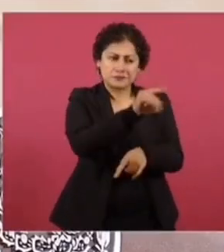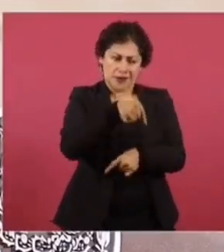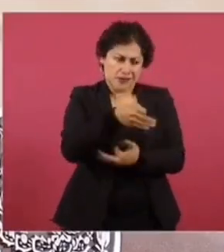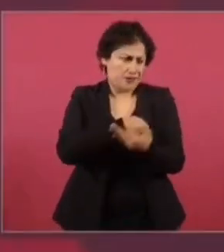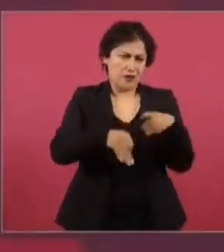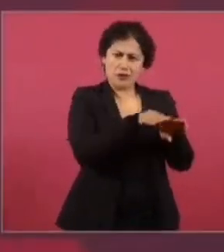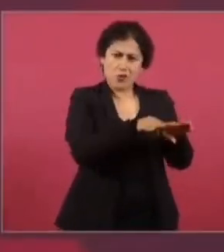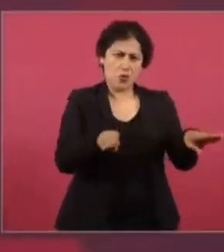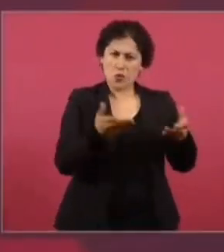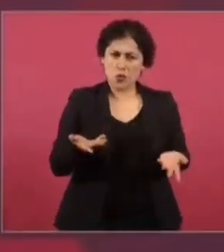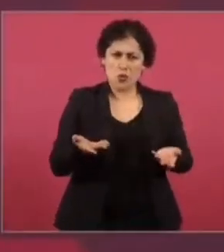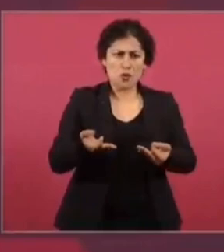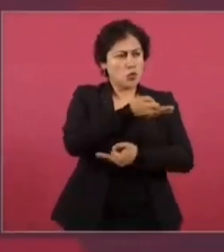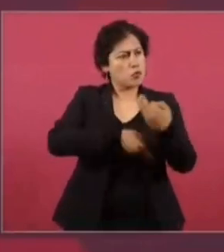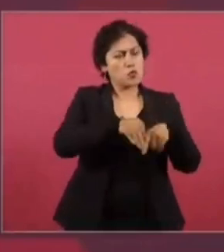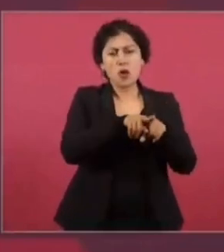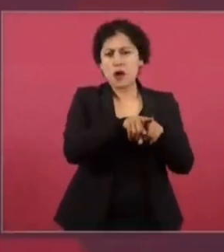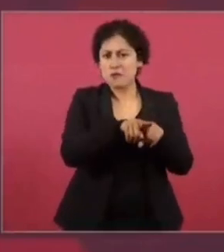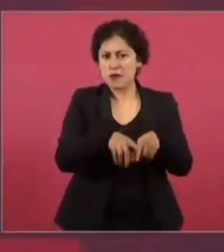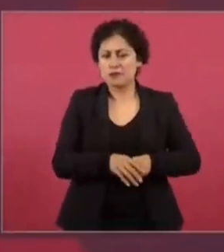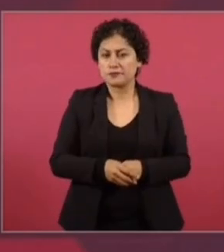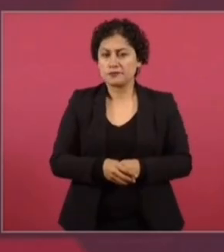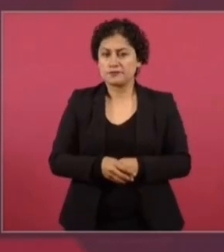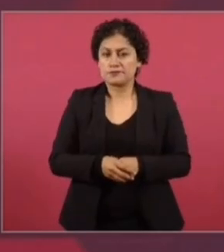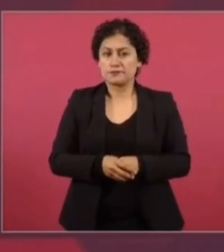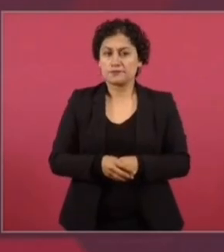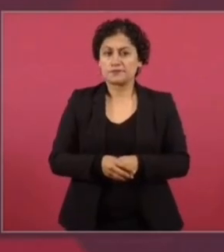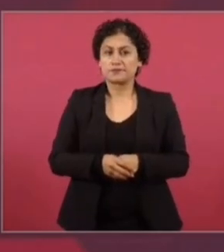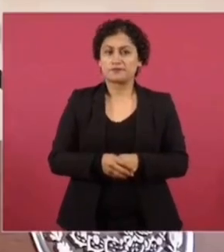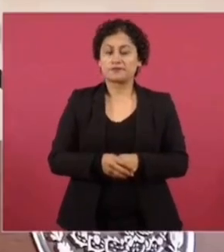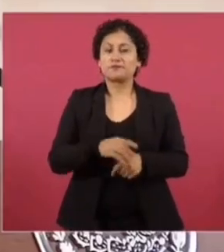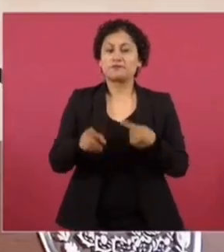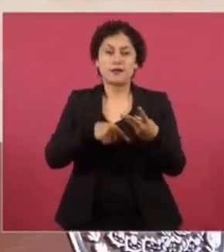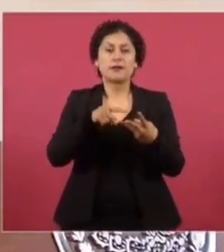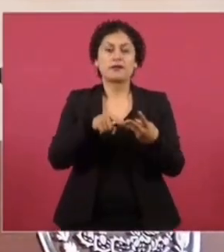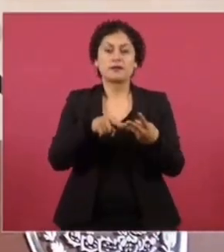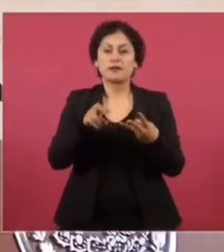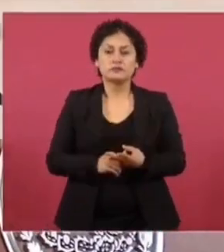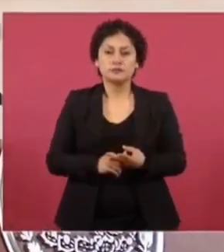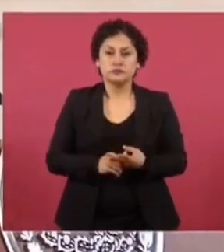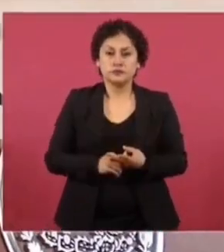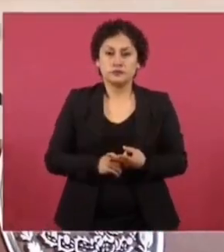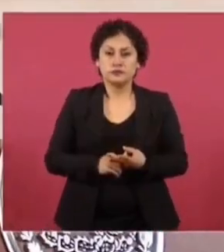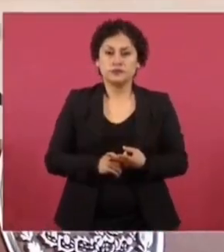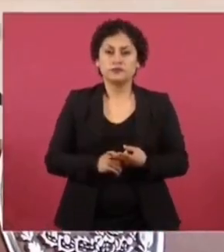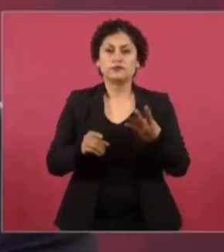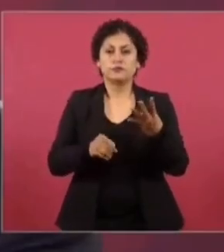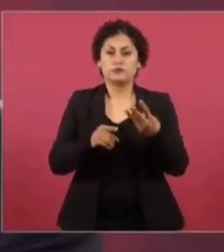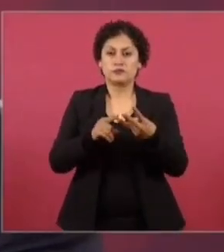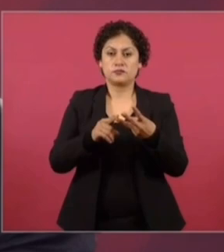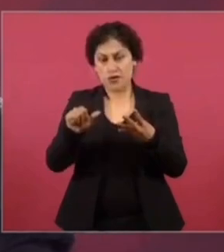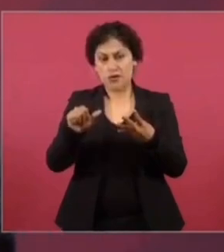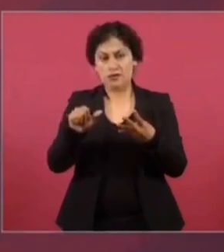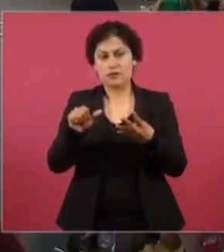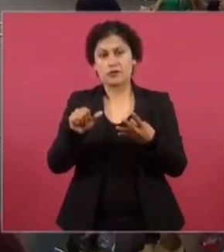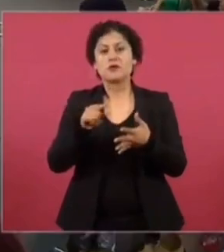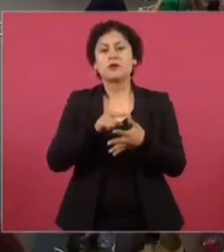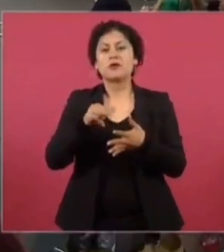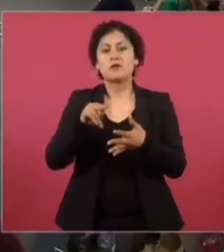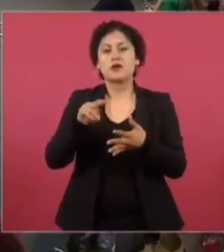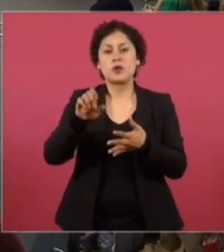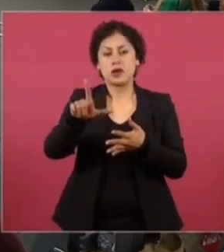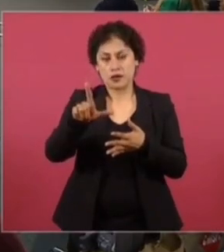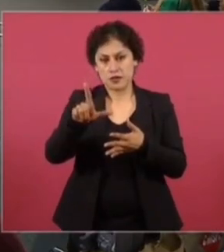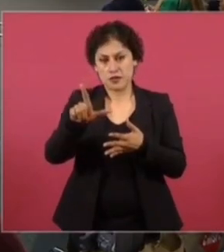somos hermanos, es Marcelo, Adán, Ricardo, Fernández, Noroña, Manuel